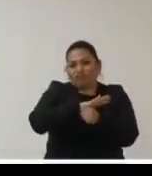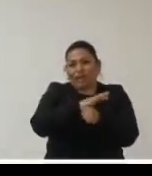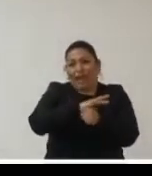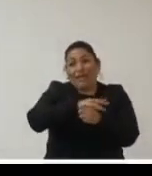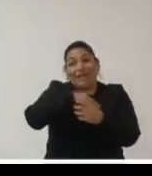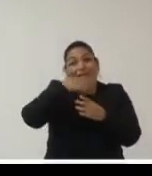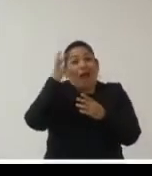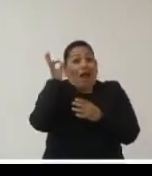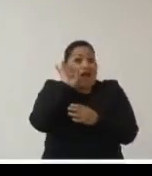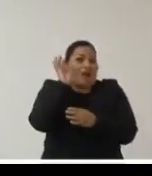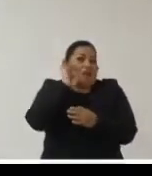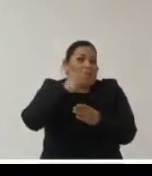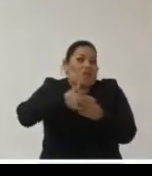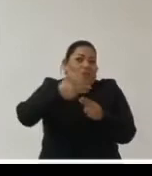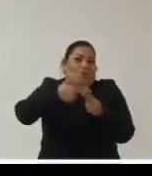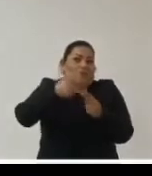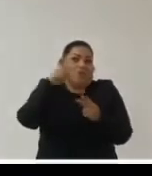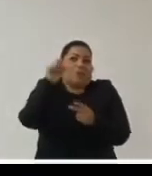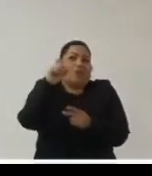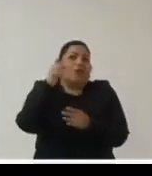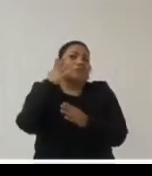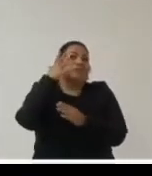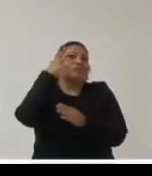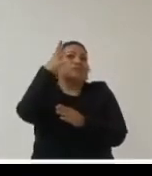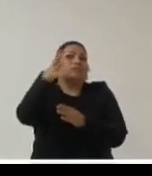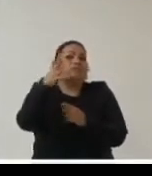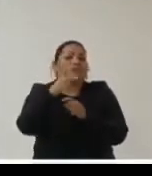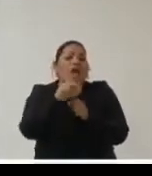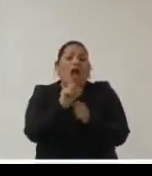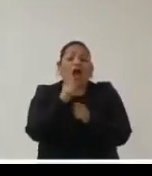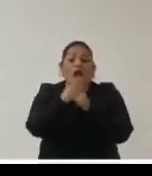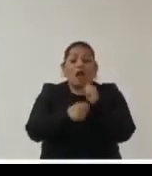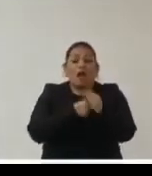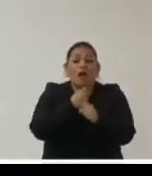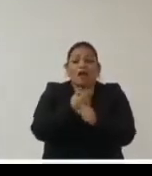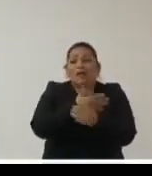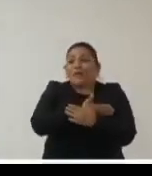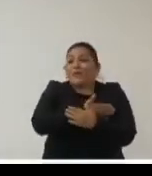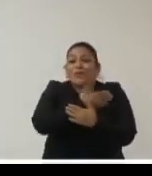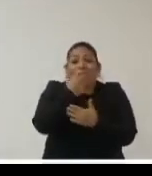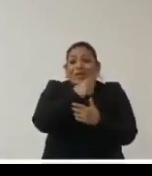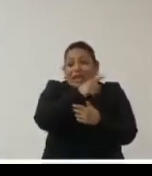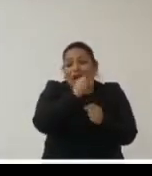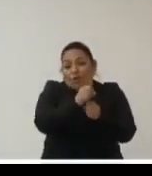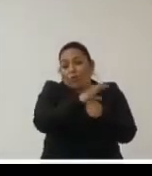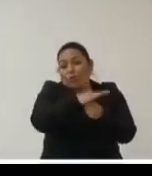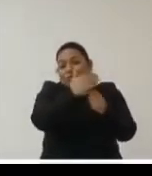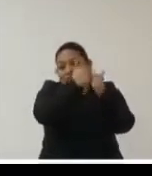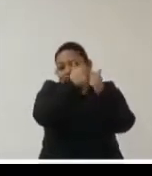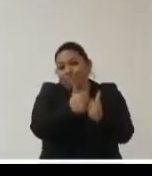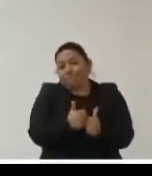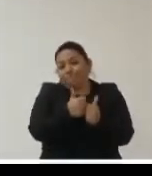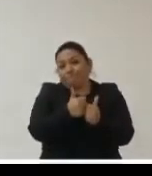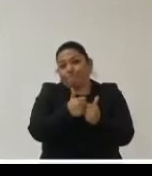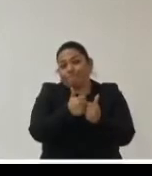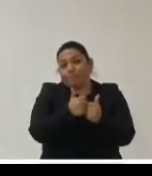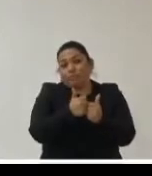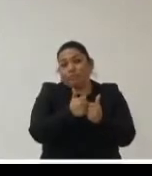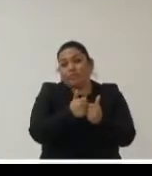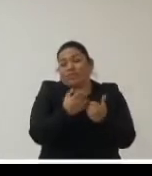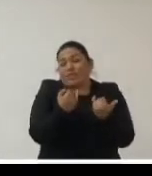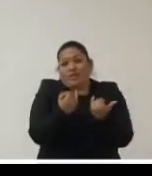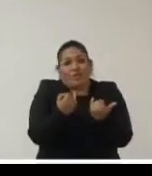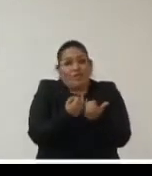años tal no sé el COVID llegó para quedarse y lo veo así ¿no? el COVID como todo